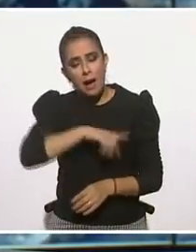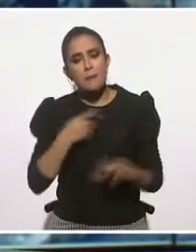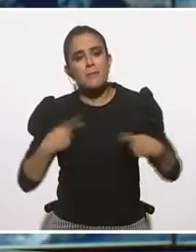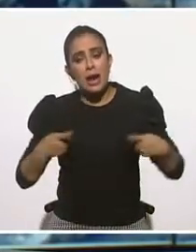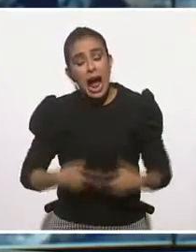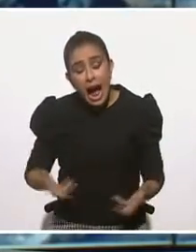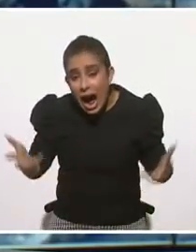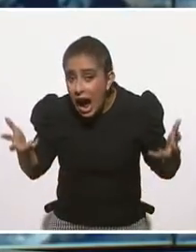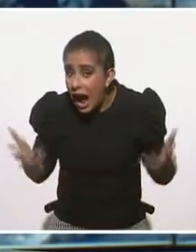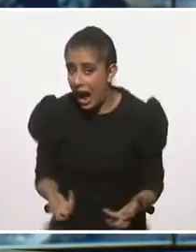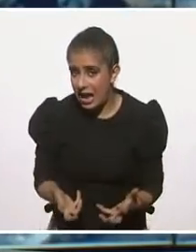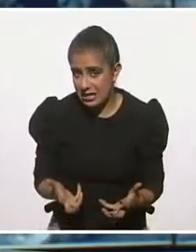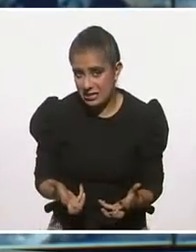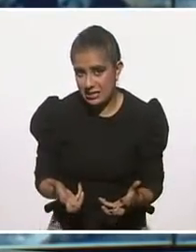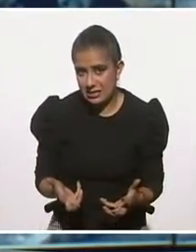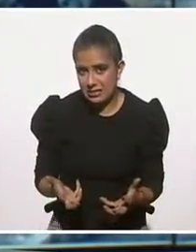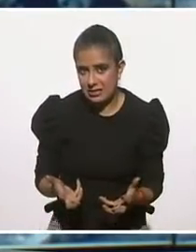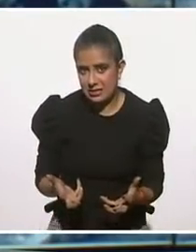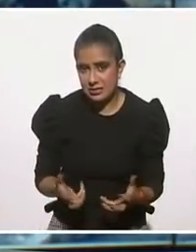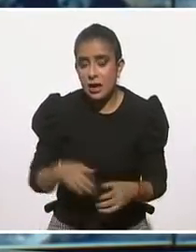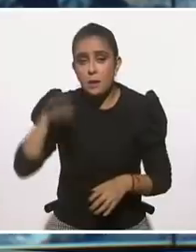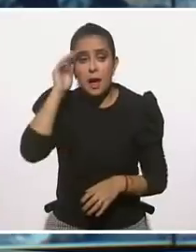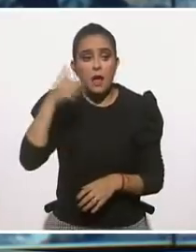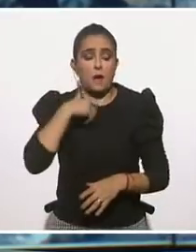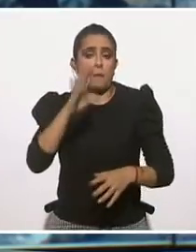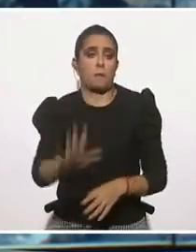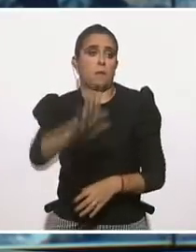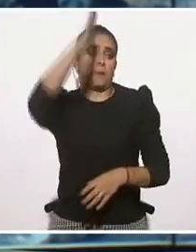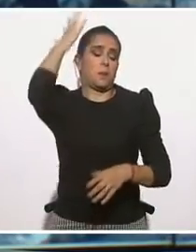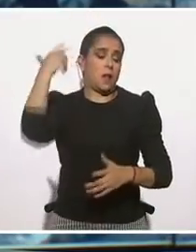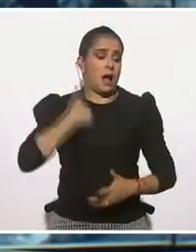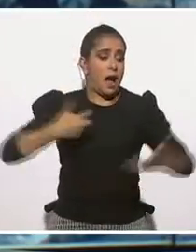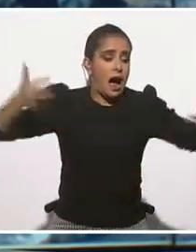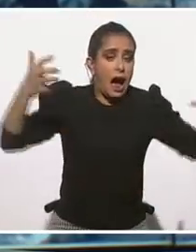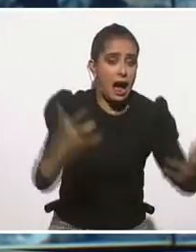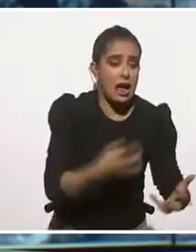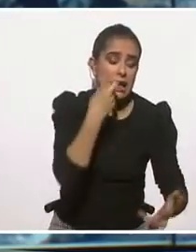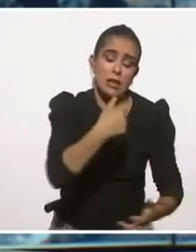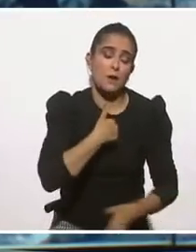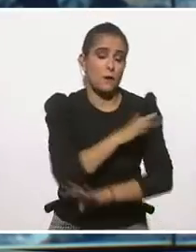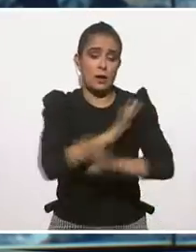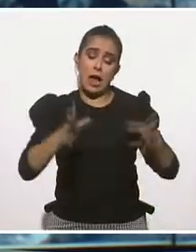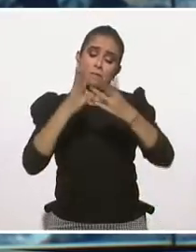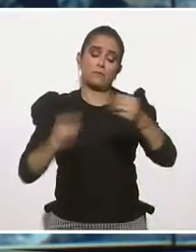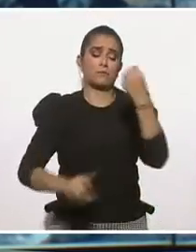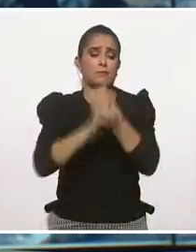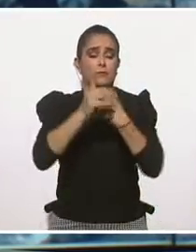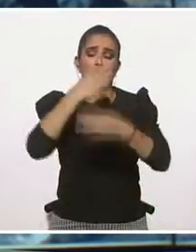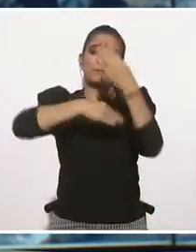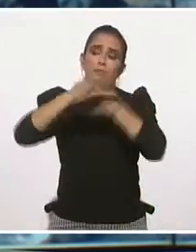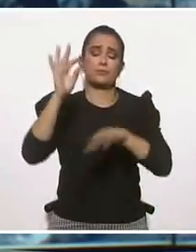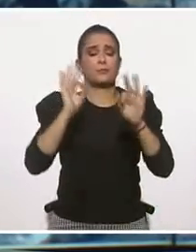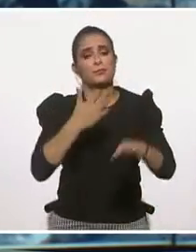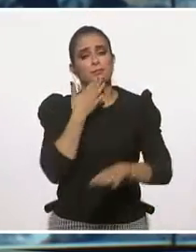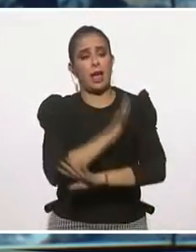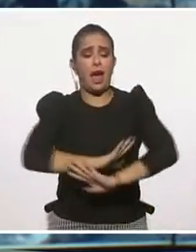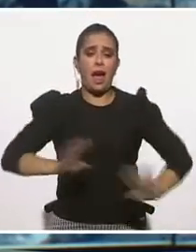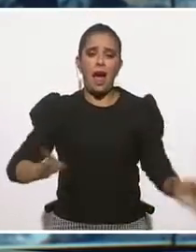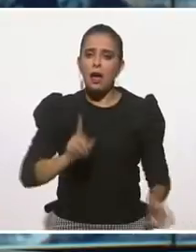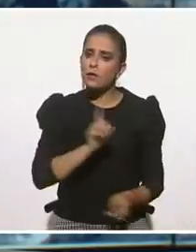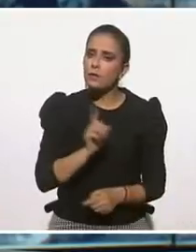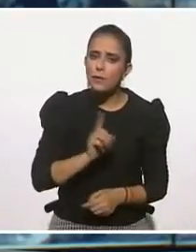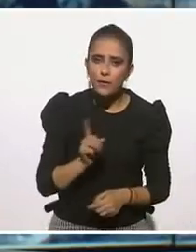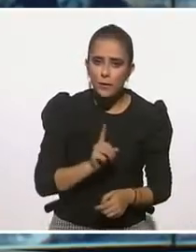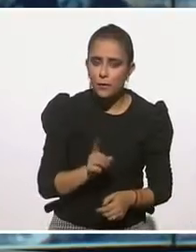O sea, no es como, yo soy impulsivo, entonces ya lo tengo o no lo tengo. No, o sea, es una situación que si bien no forma